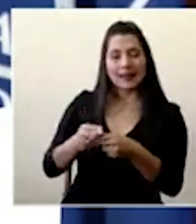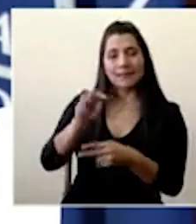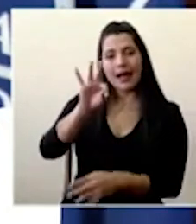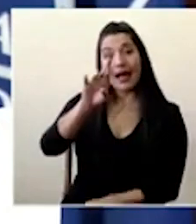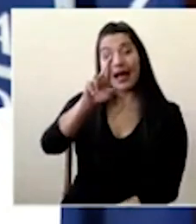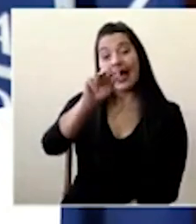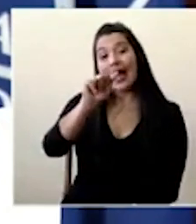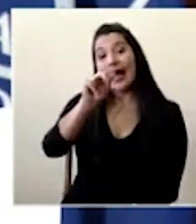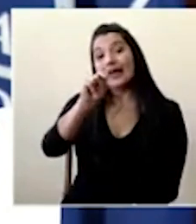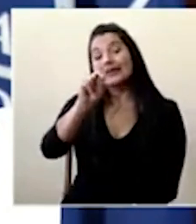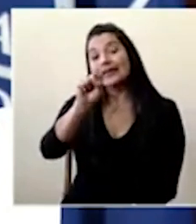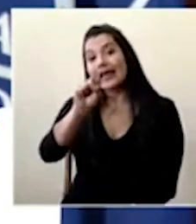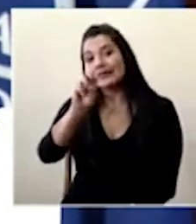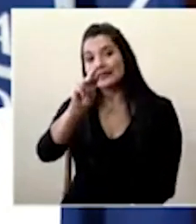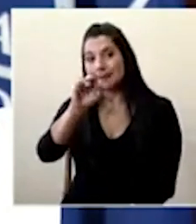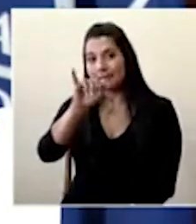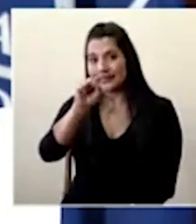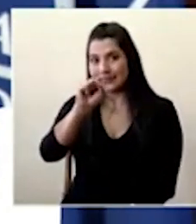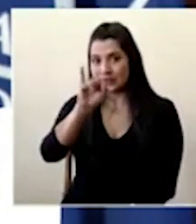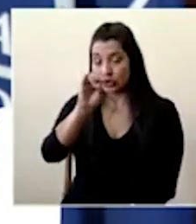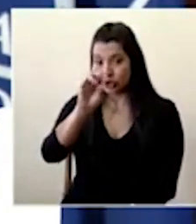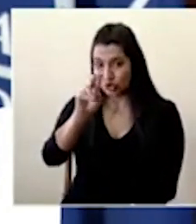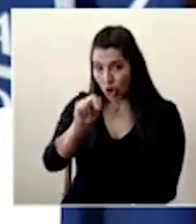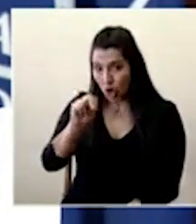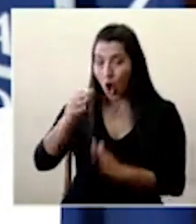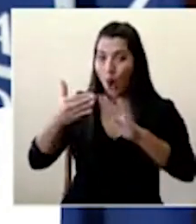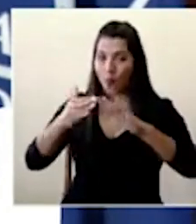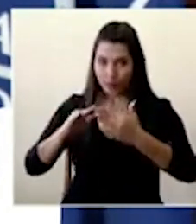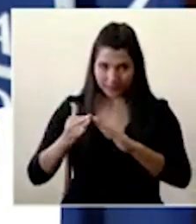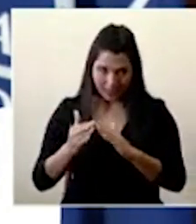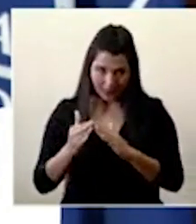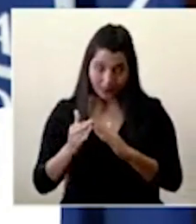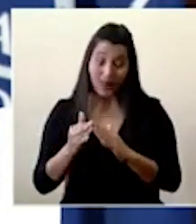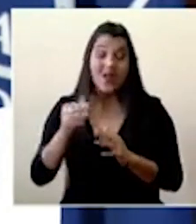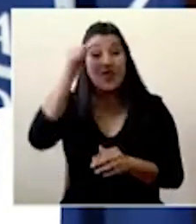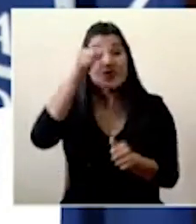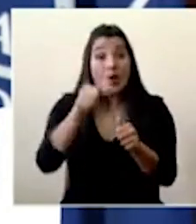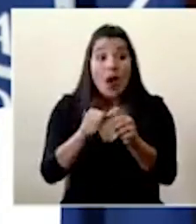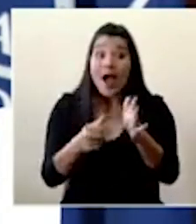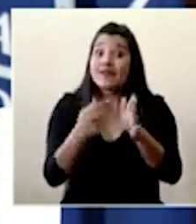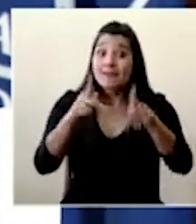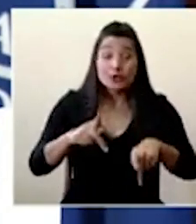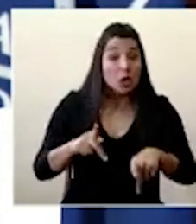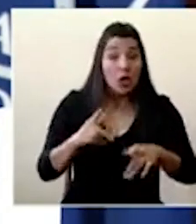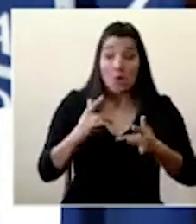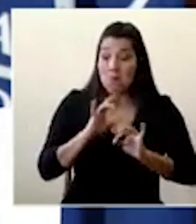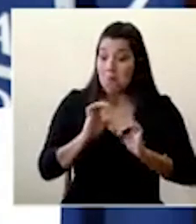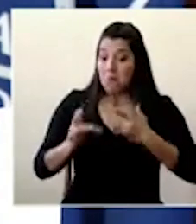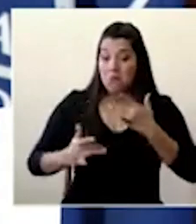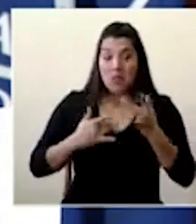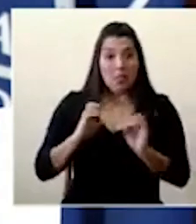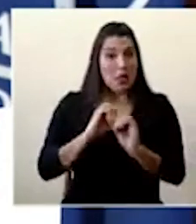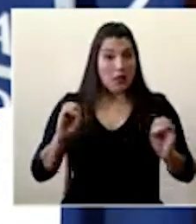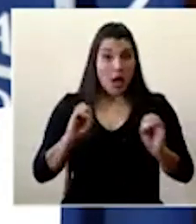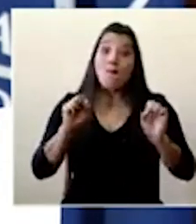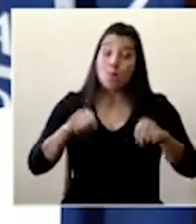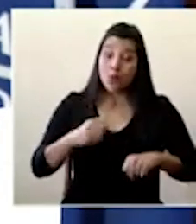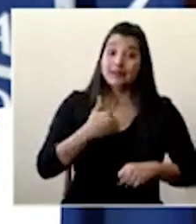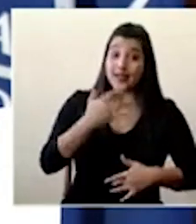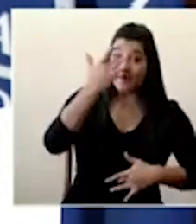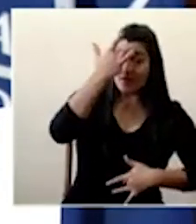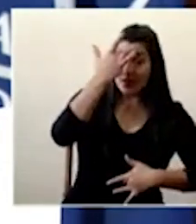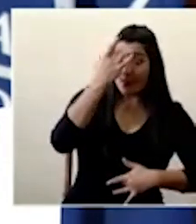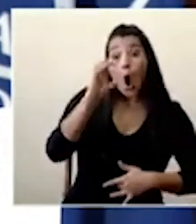aún así pueden transmitir la enfermedad o que hay personas que tengan síntomas muy leves que no necesariamente incluso se catalogan como un cuadro